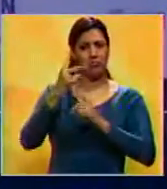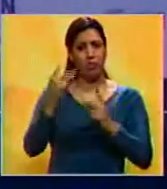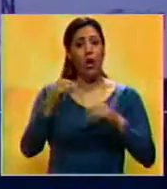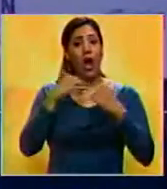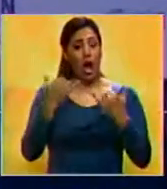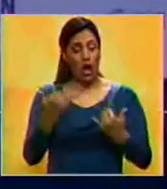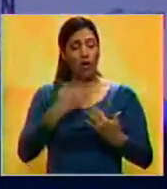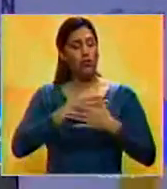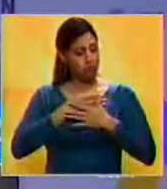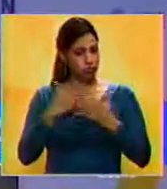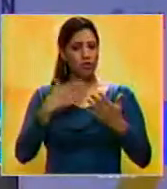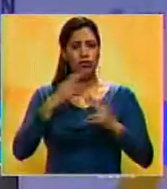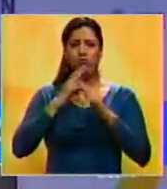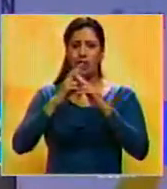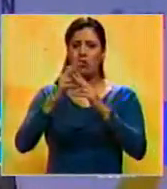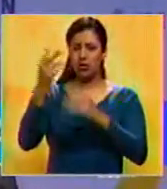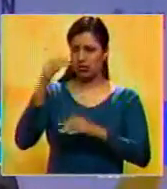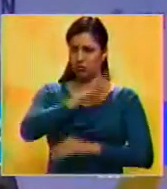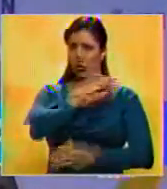su disposición a responder ante las autoridades. Gracias. Gracias.